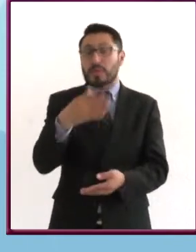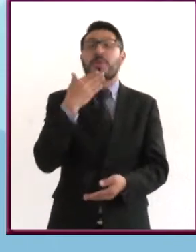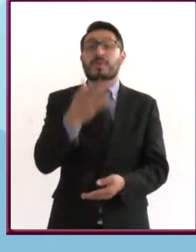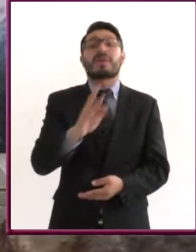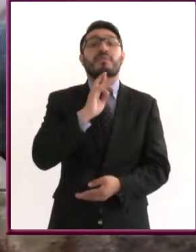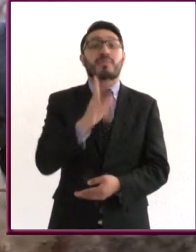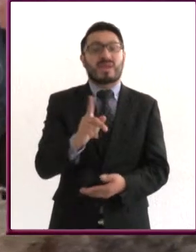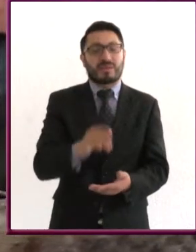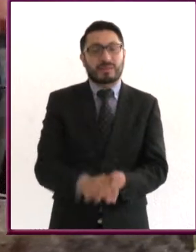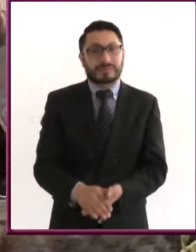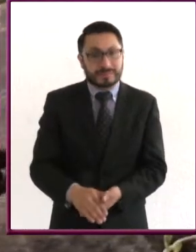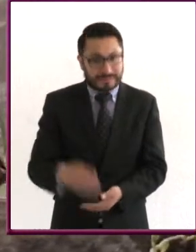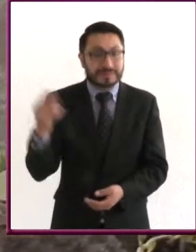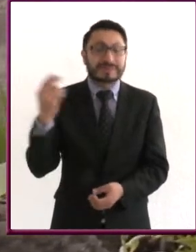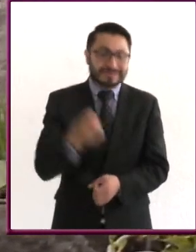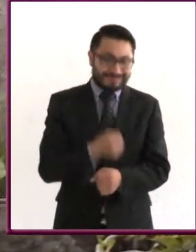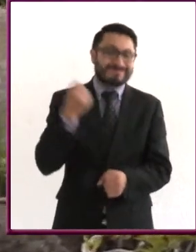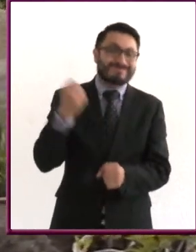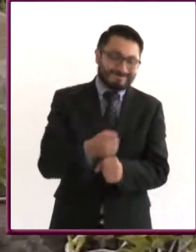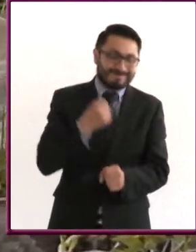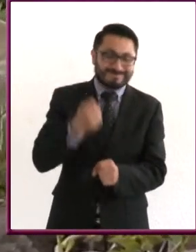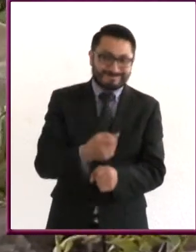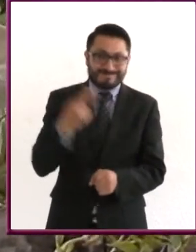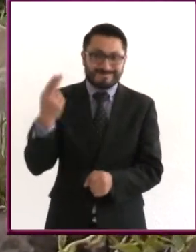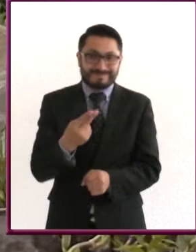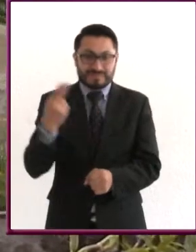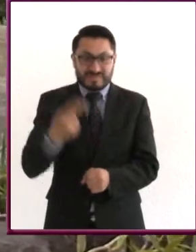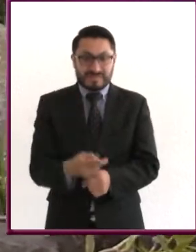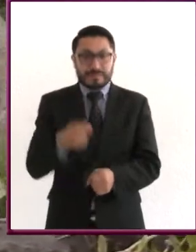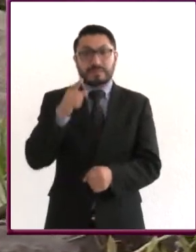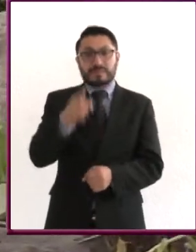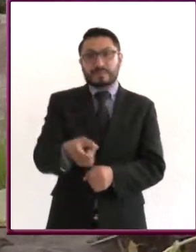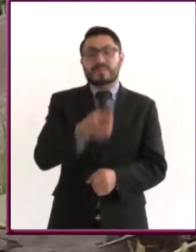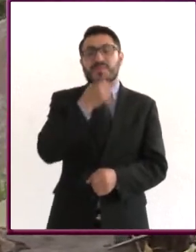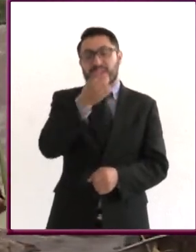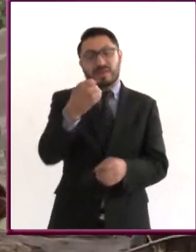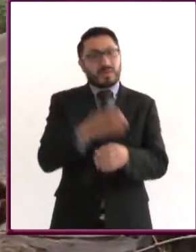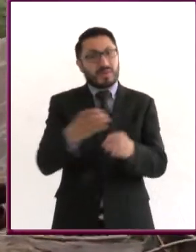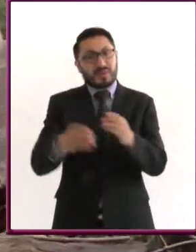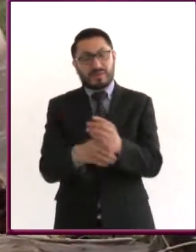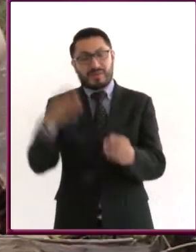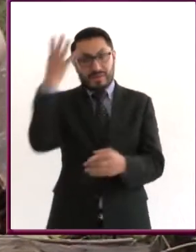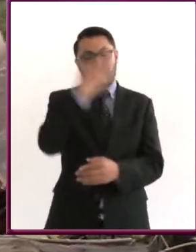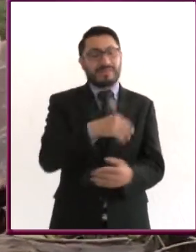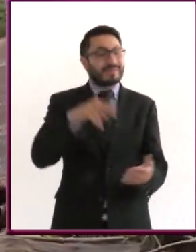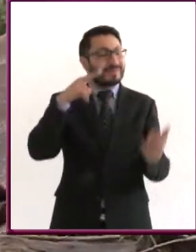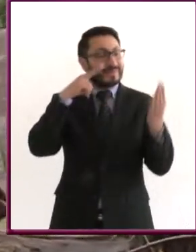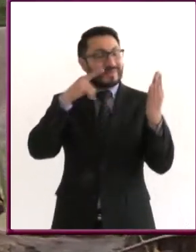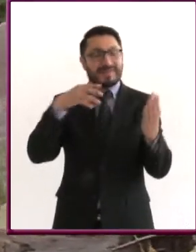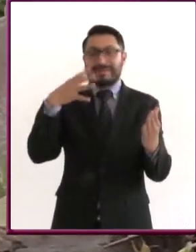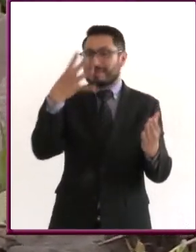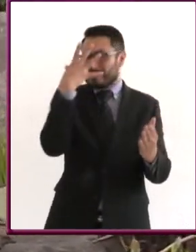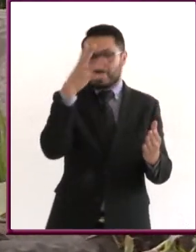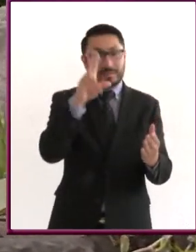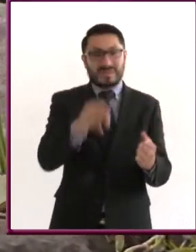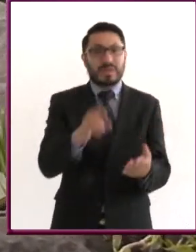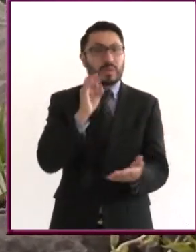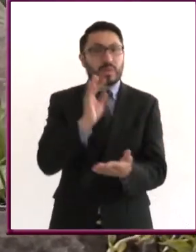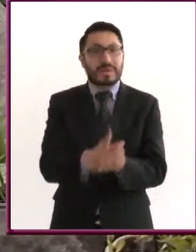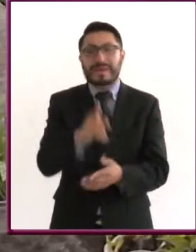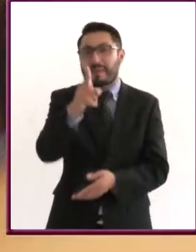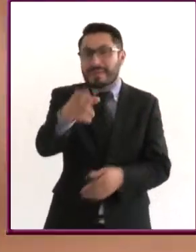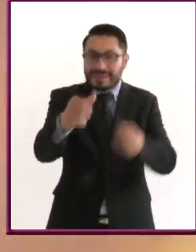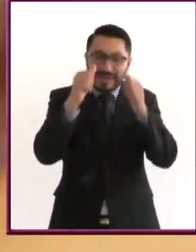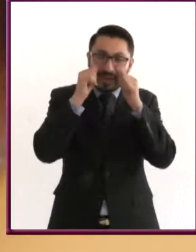mejor. Requiere práctica. Créale discursos hermosos, sin pena, la única persona que los escuchará